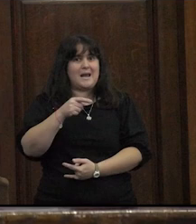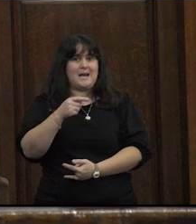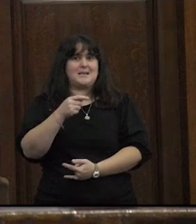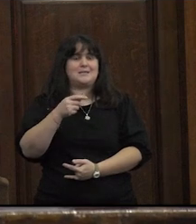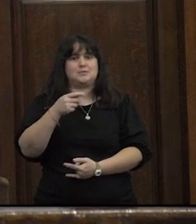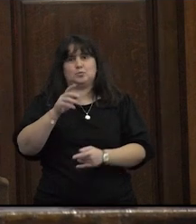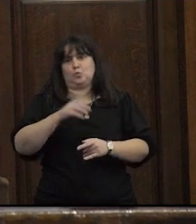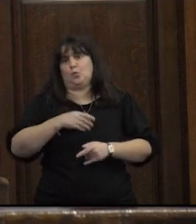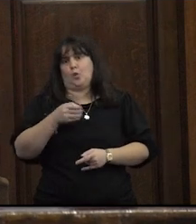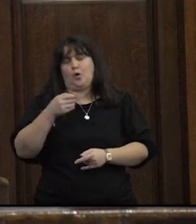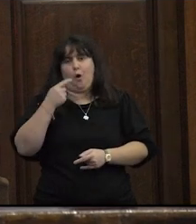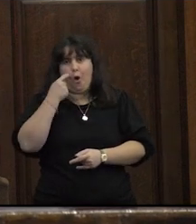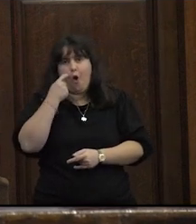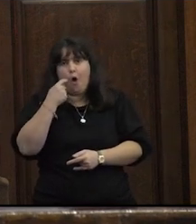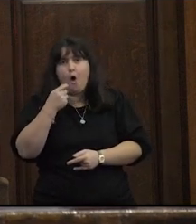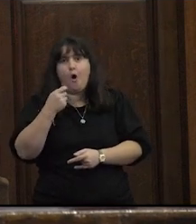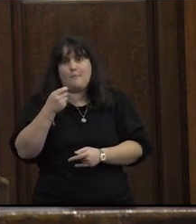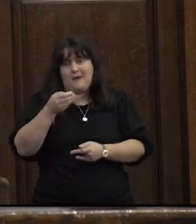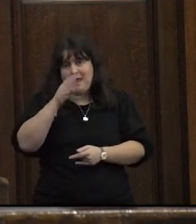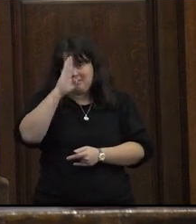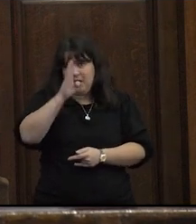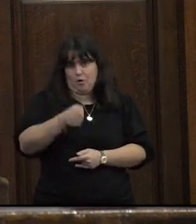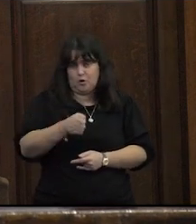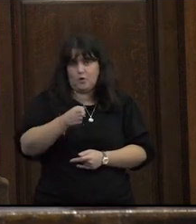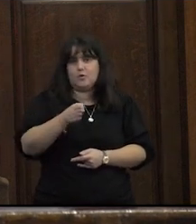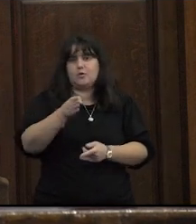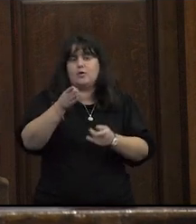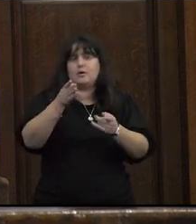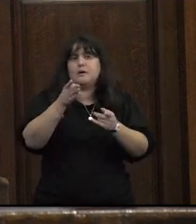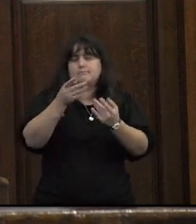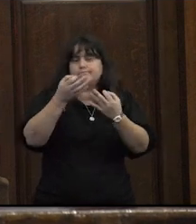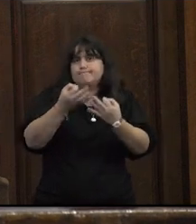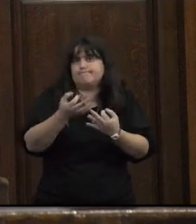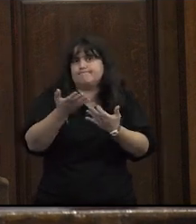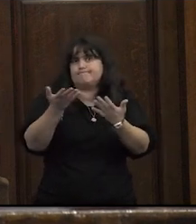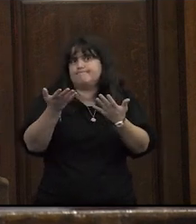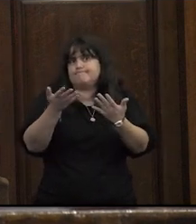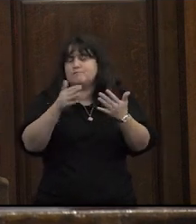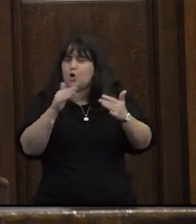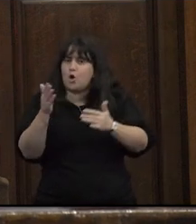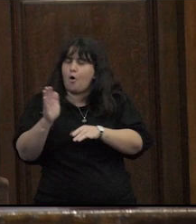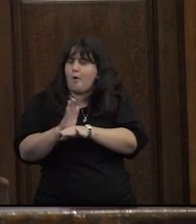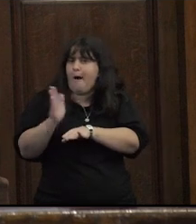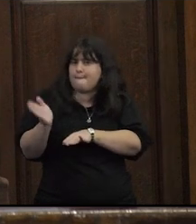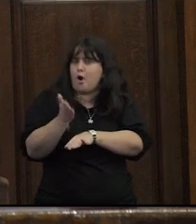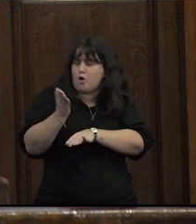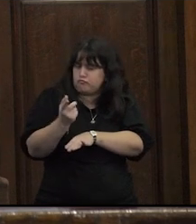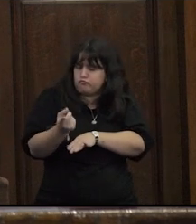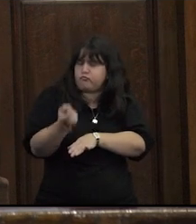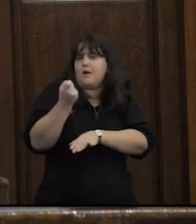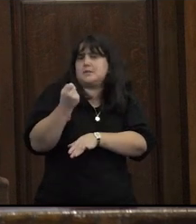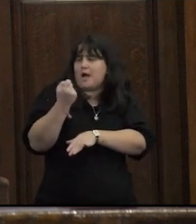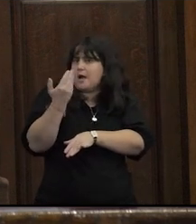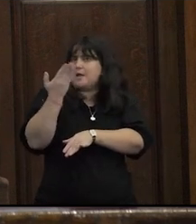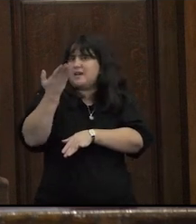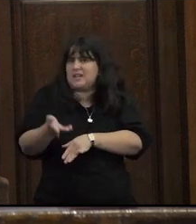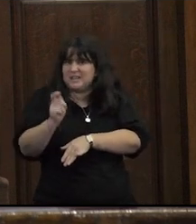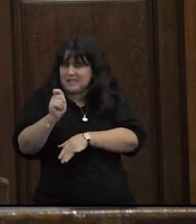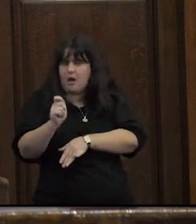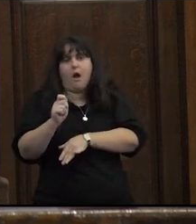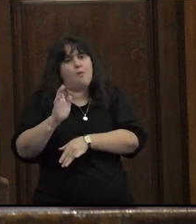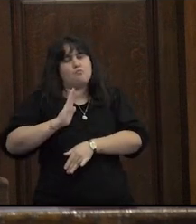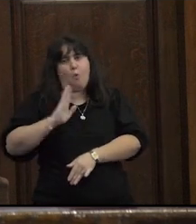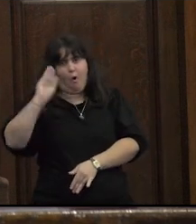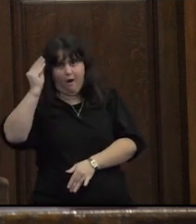heterosexuales cisgénero ¿no? podríamos decir que es un proceso fuertemente protagonizado